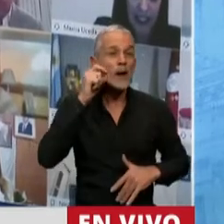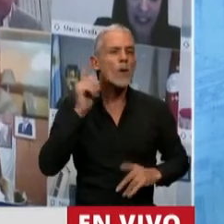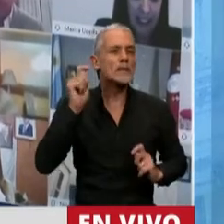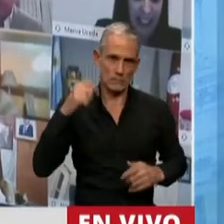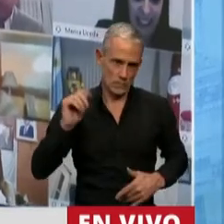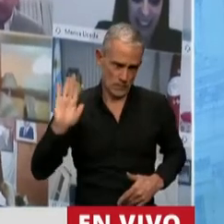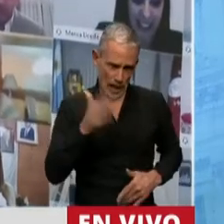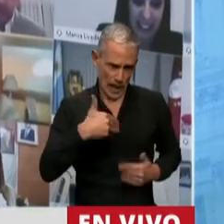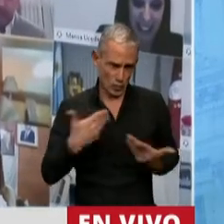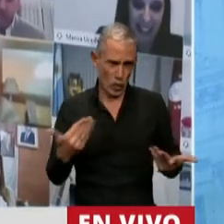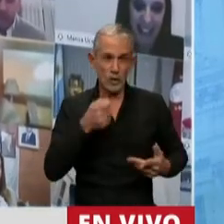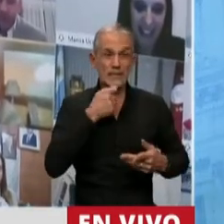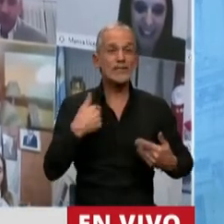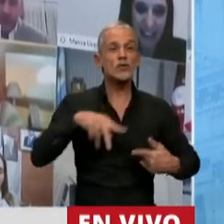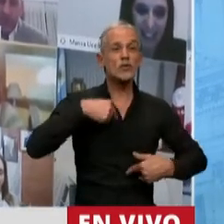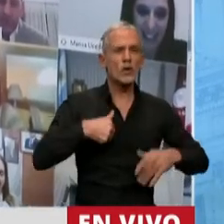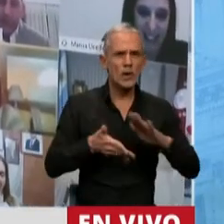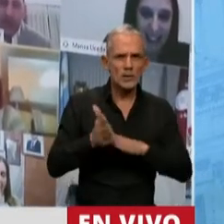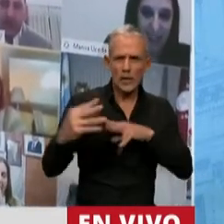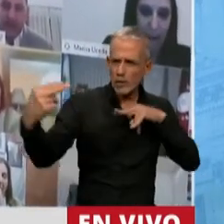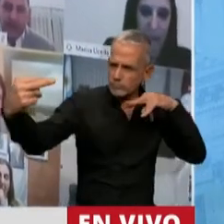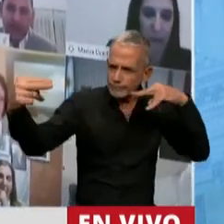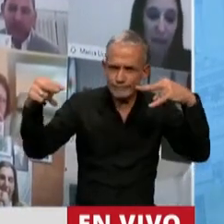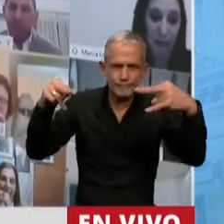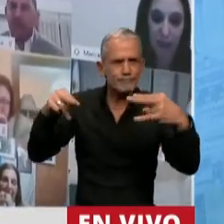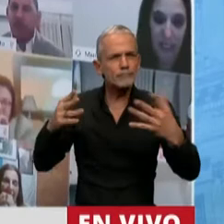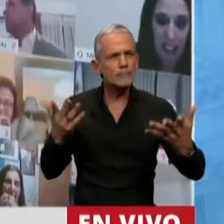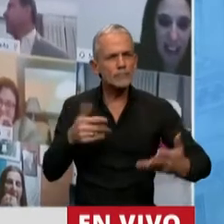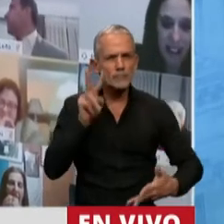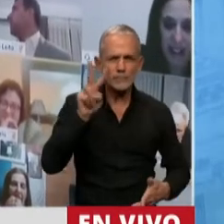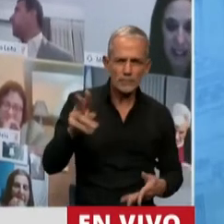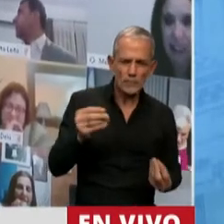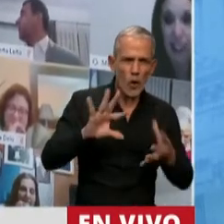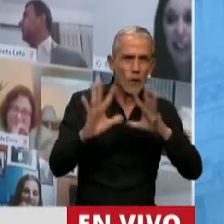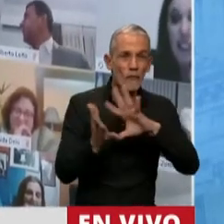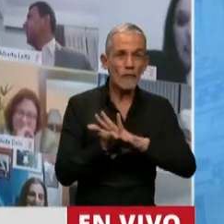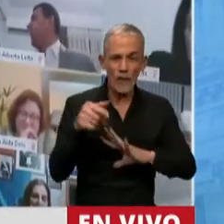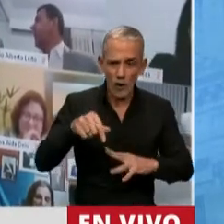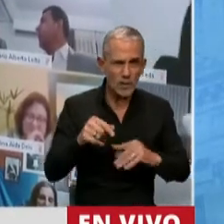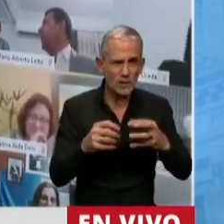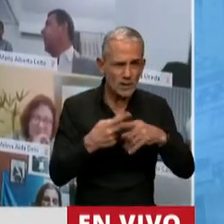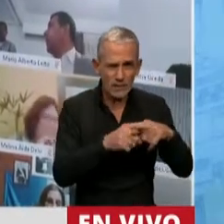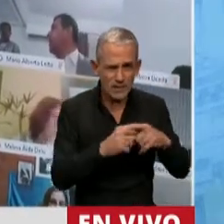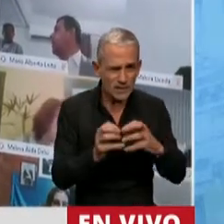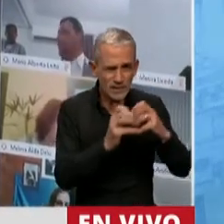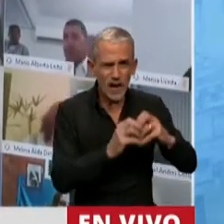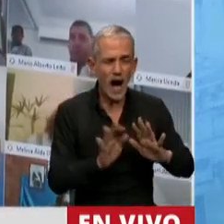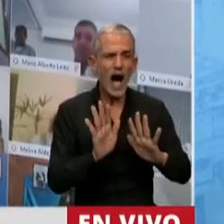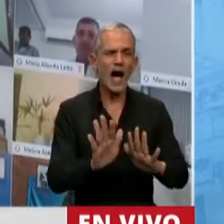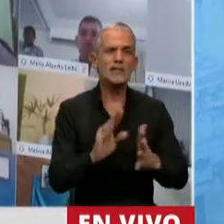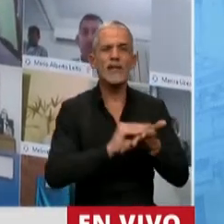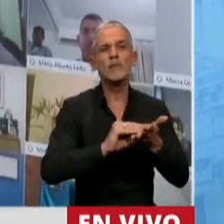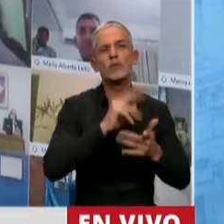todos, si salimos y nos miramos entre nosotros y vemos la forma en que se dan estos debates, en donde hay